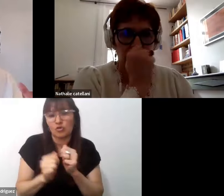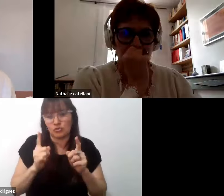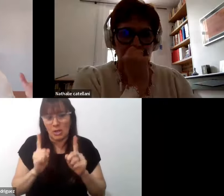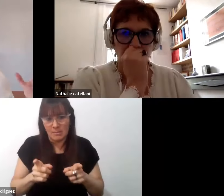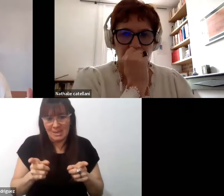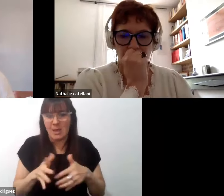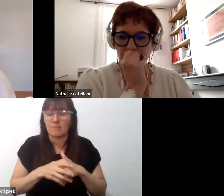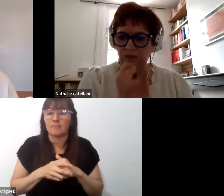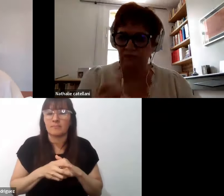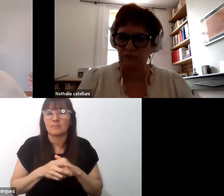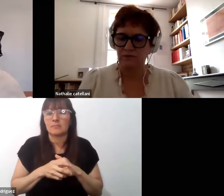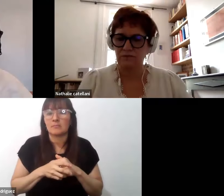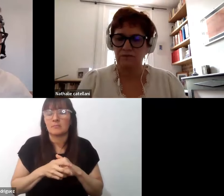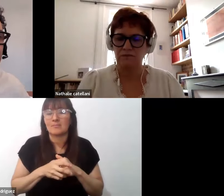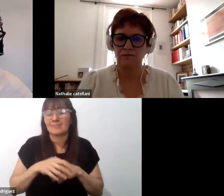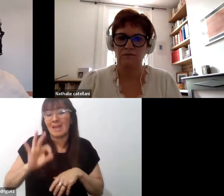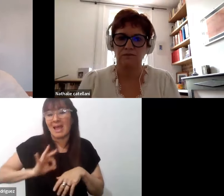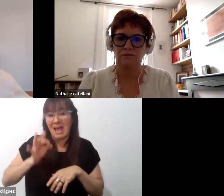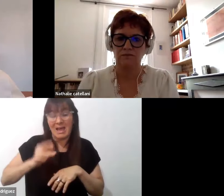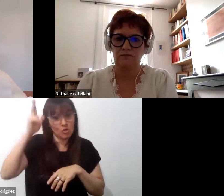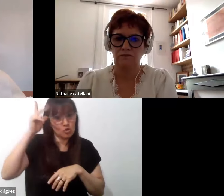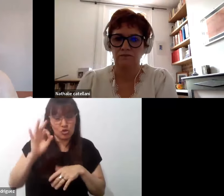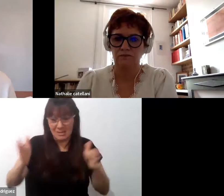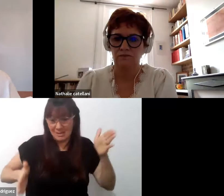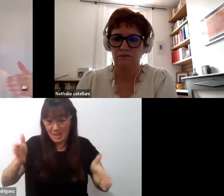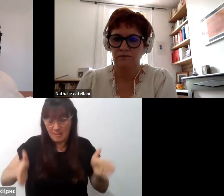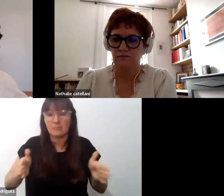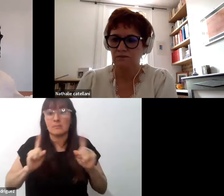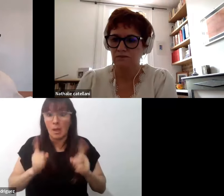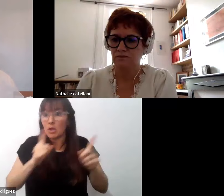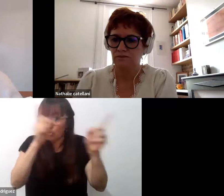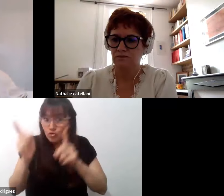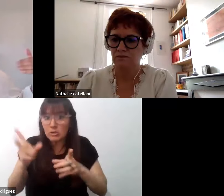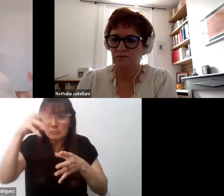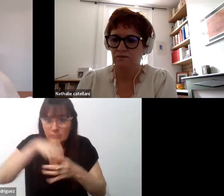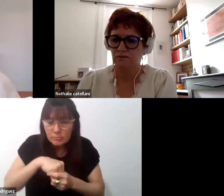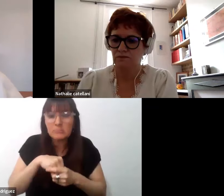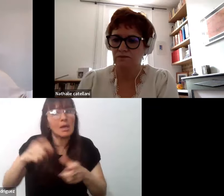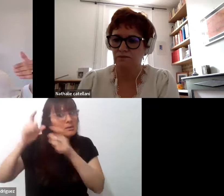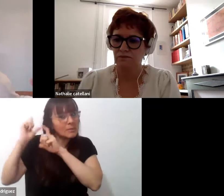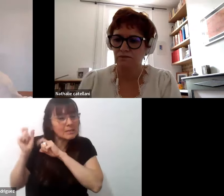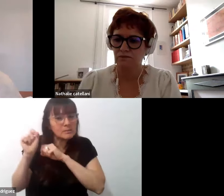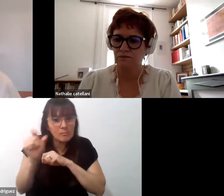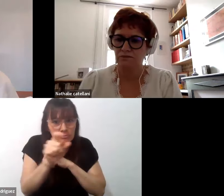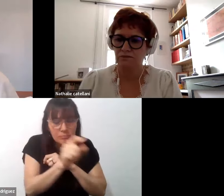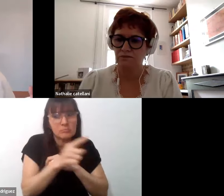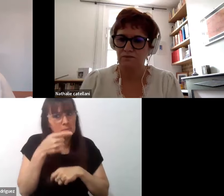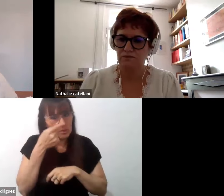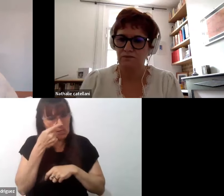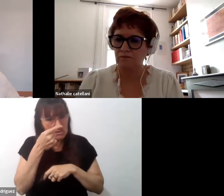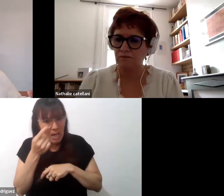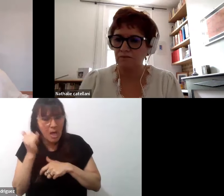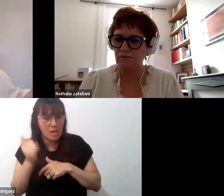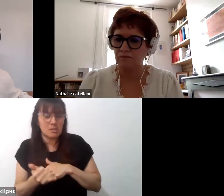ya desde la década del 80 involucran activamente docentes, aunque sus experiencias experimentales muy interesantes y muy